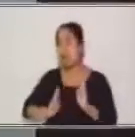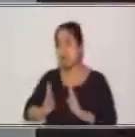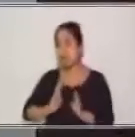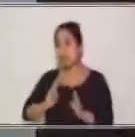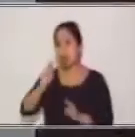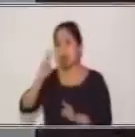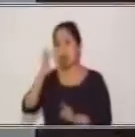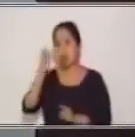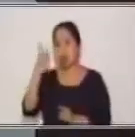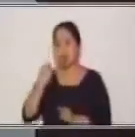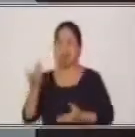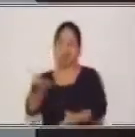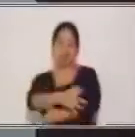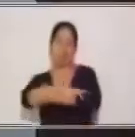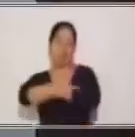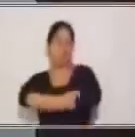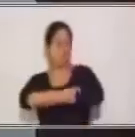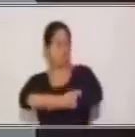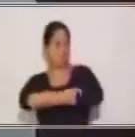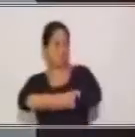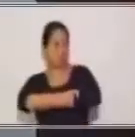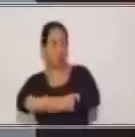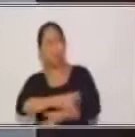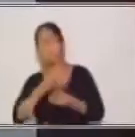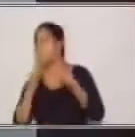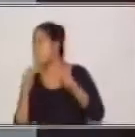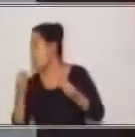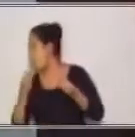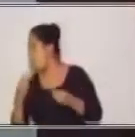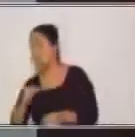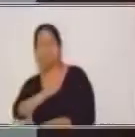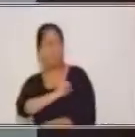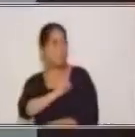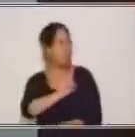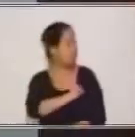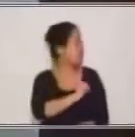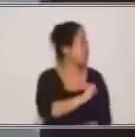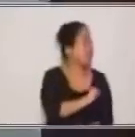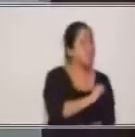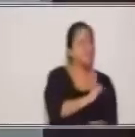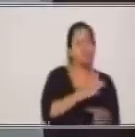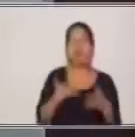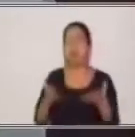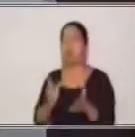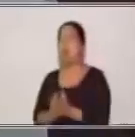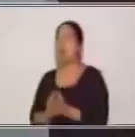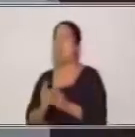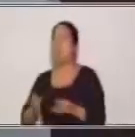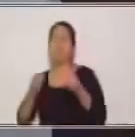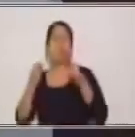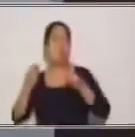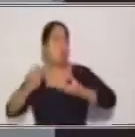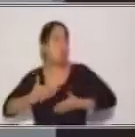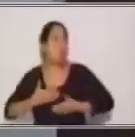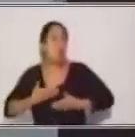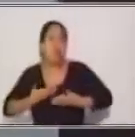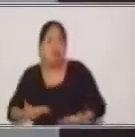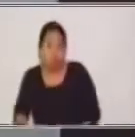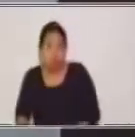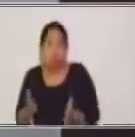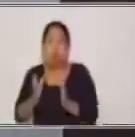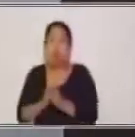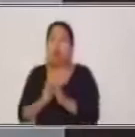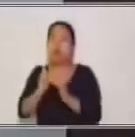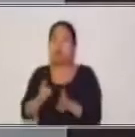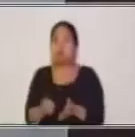es de fraternidad, de mucha amistad, de hermandad. Por eso hay una confianza alta y nos permite